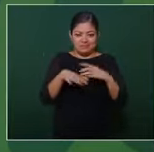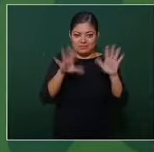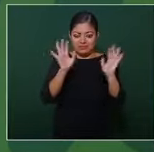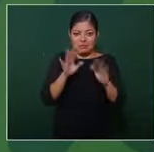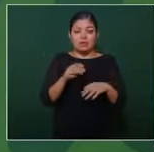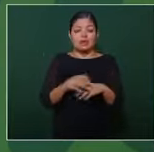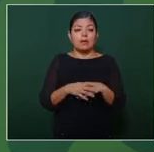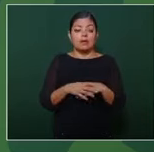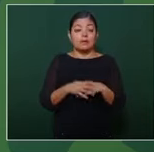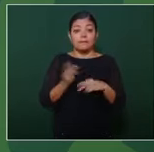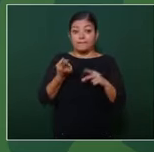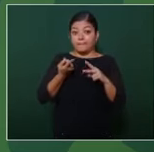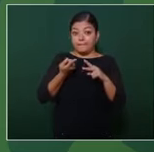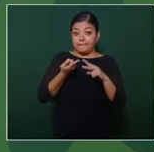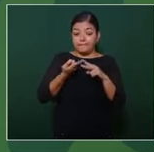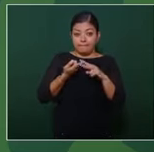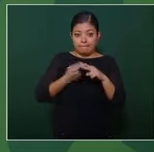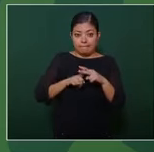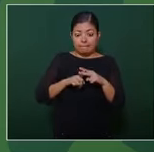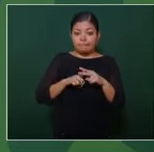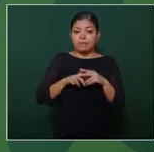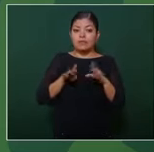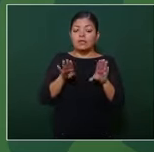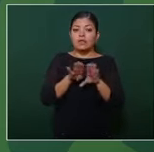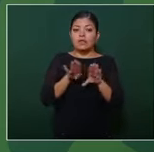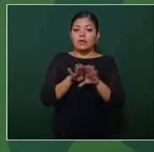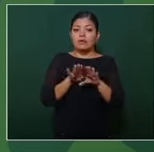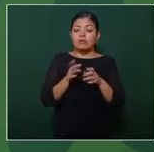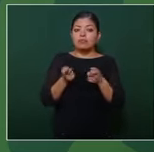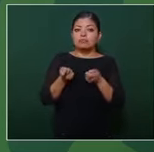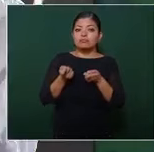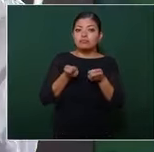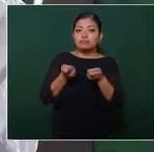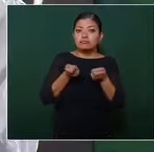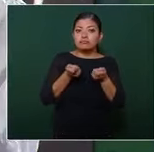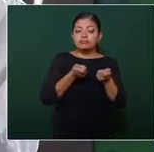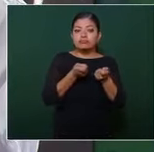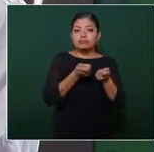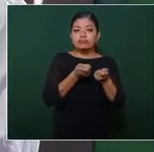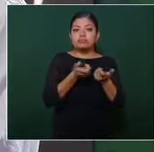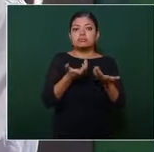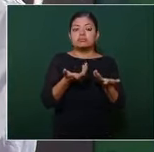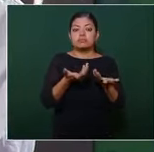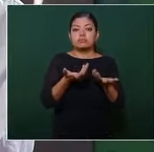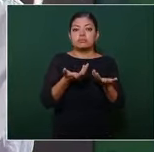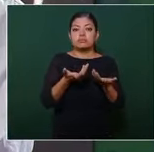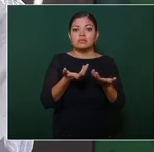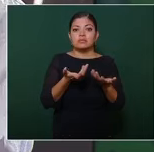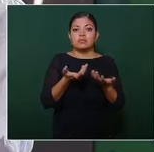empezaron a manejar de que ya